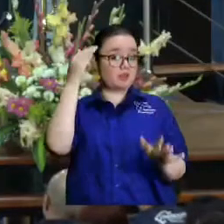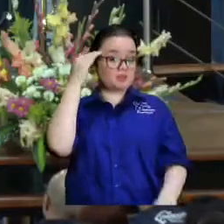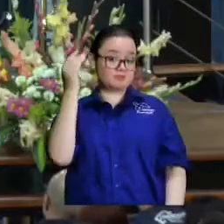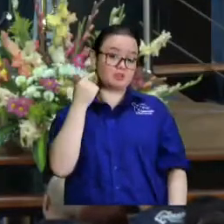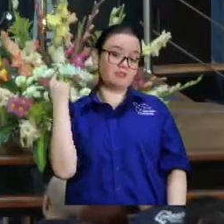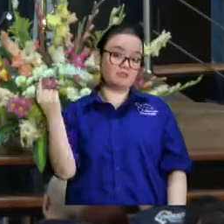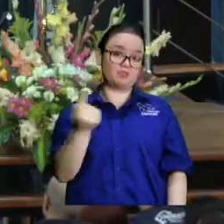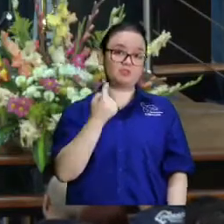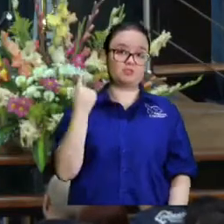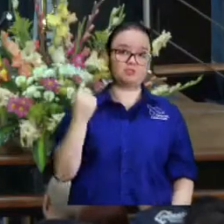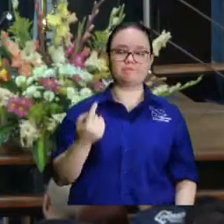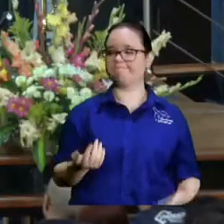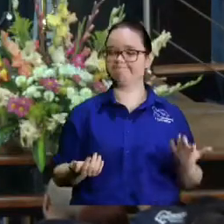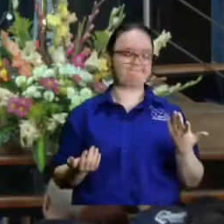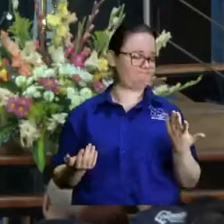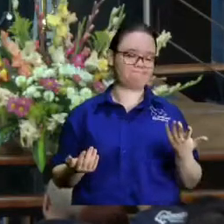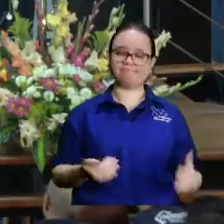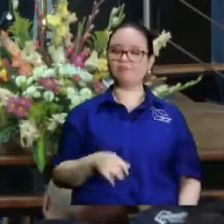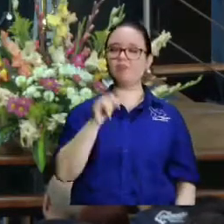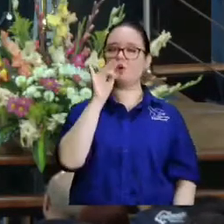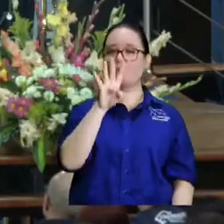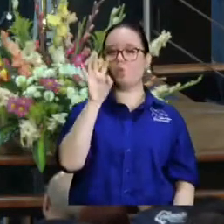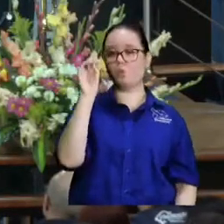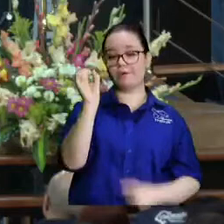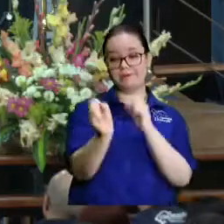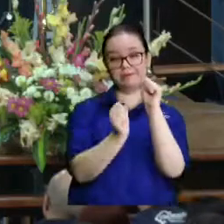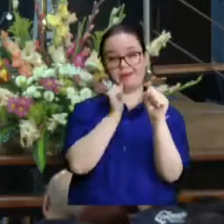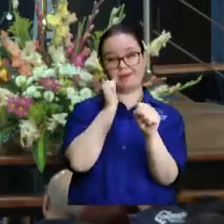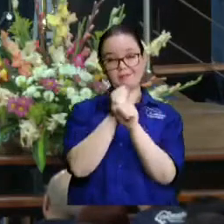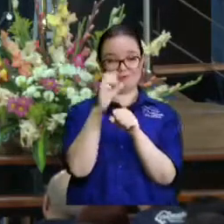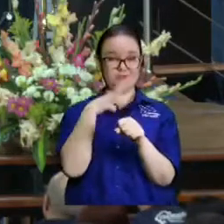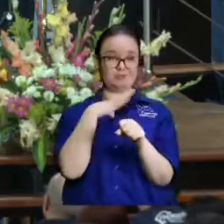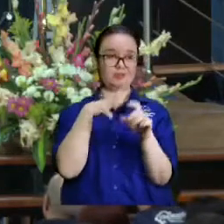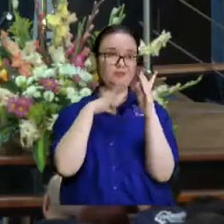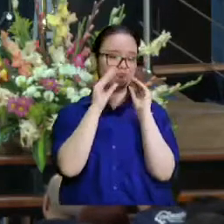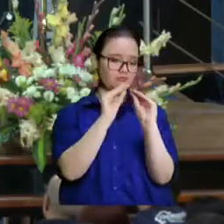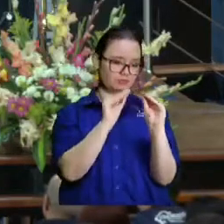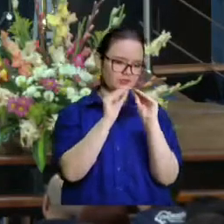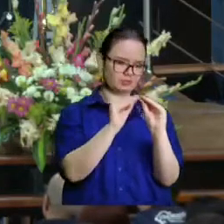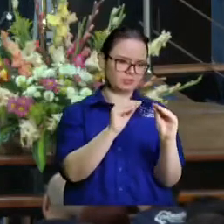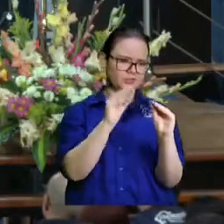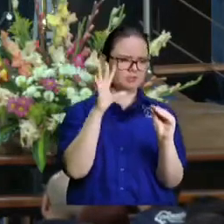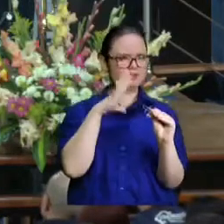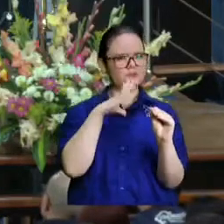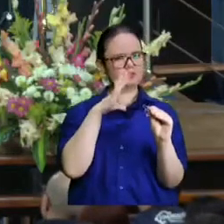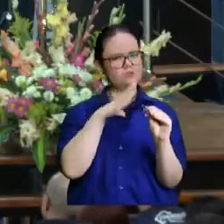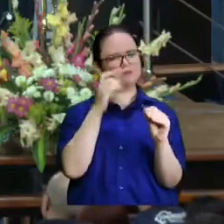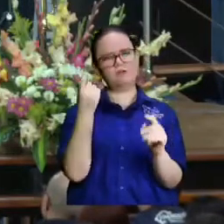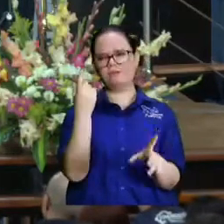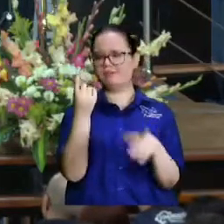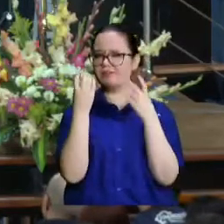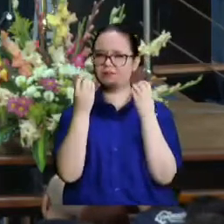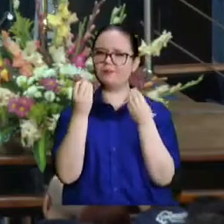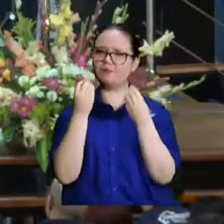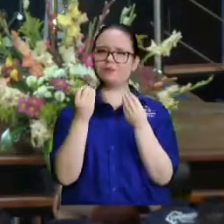hermano yo tengo cuarenta años de estar enseñando la Biblia y me siento un total ignorante de la misma